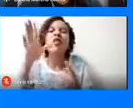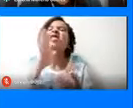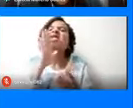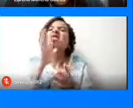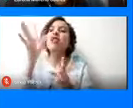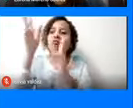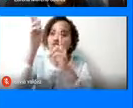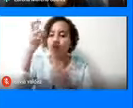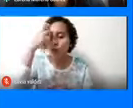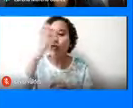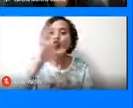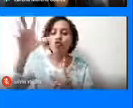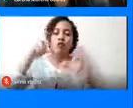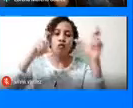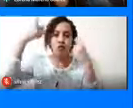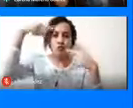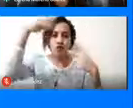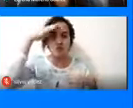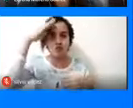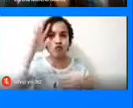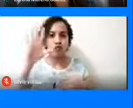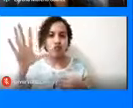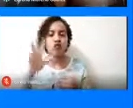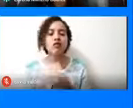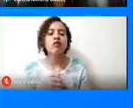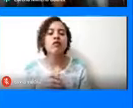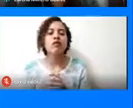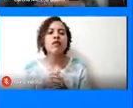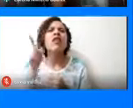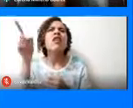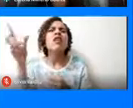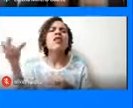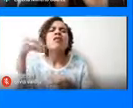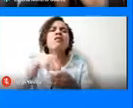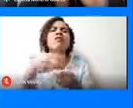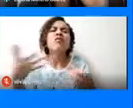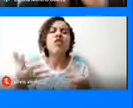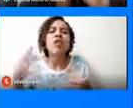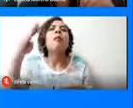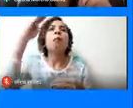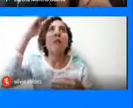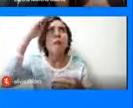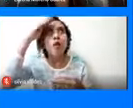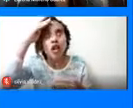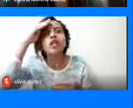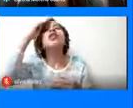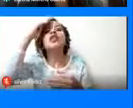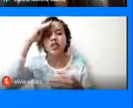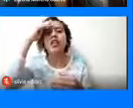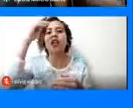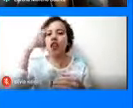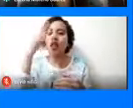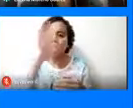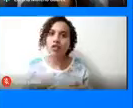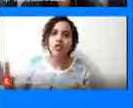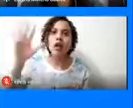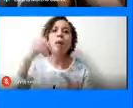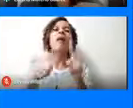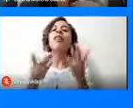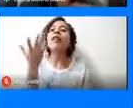de Turismo hace parte de la Policía Nacional, pero depende